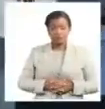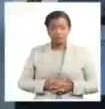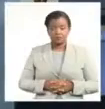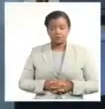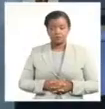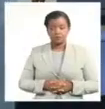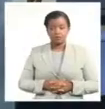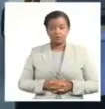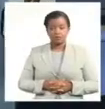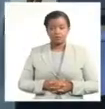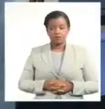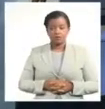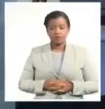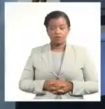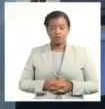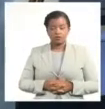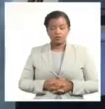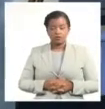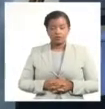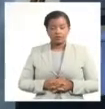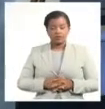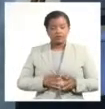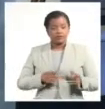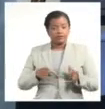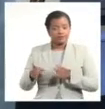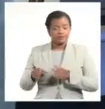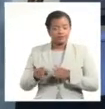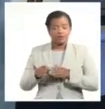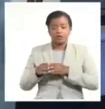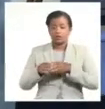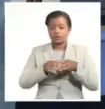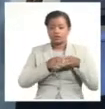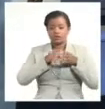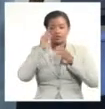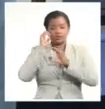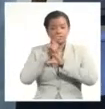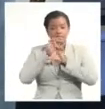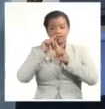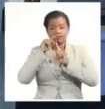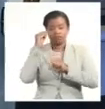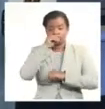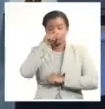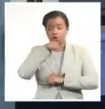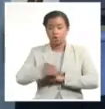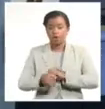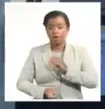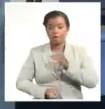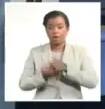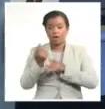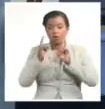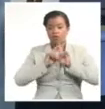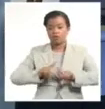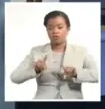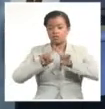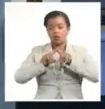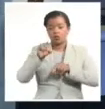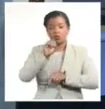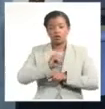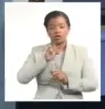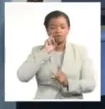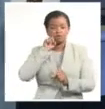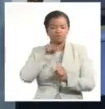Y la Sociedad de Interfaz de Ciencia y Tecnología, Cintro S.A., se constituyó hoy en la Universidad de Oriente con el objetivo de